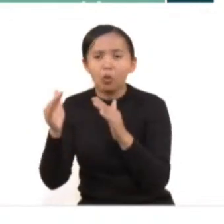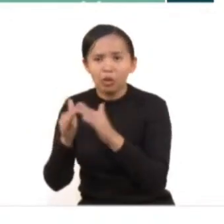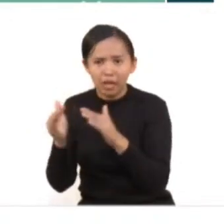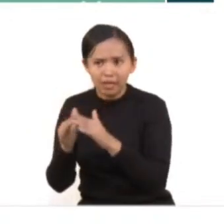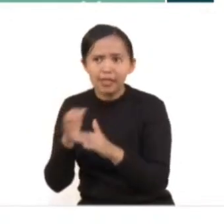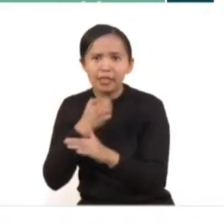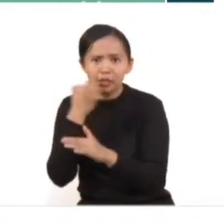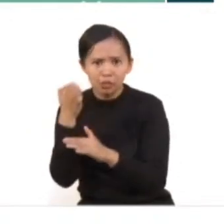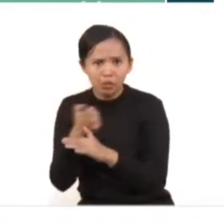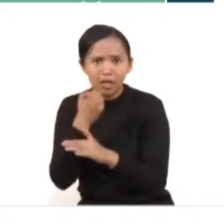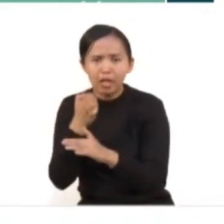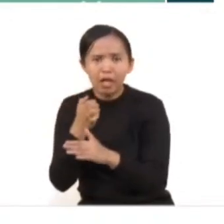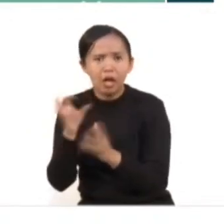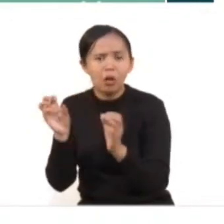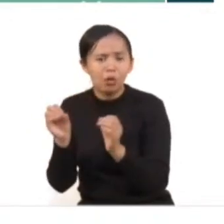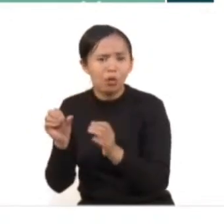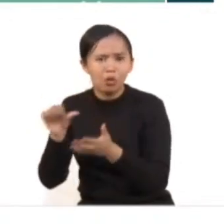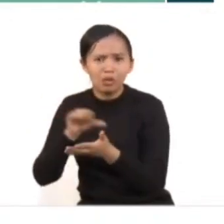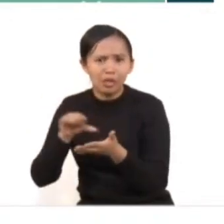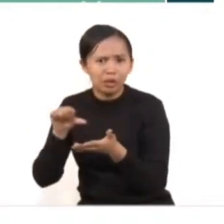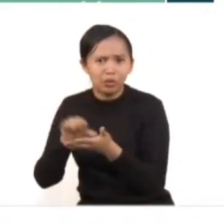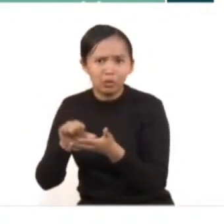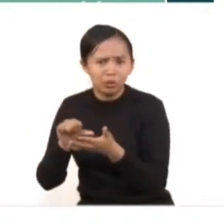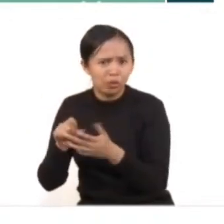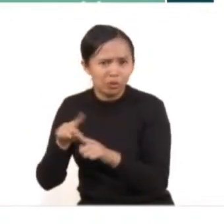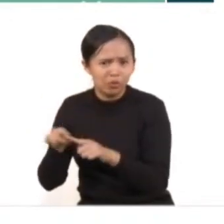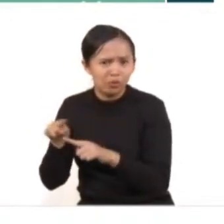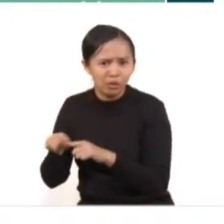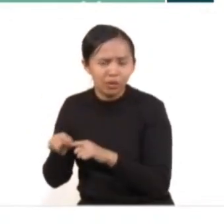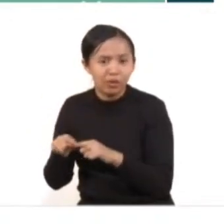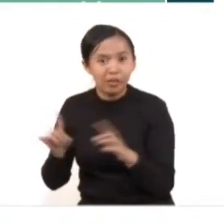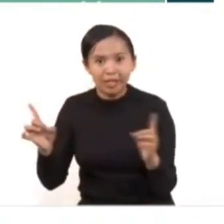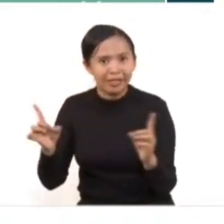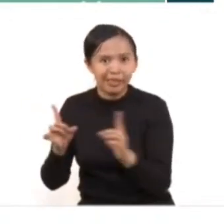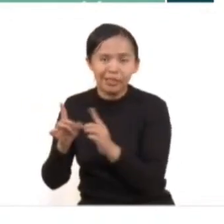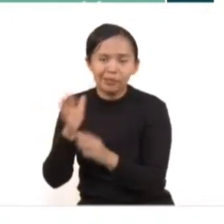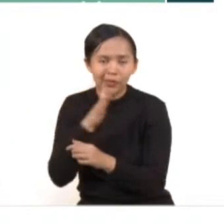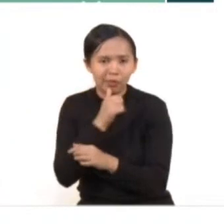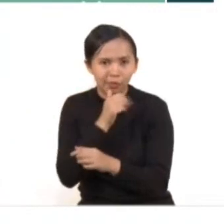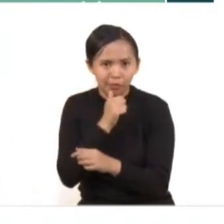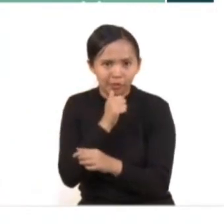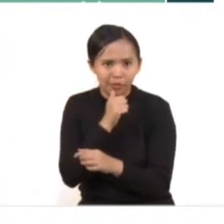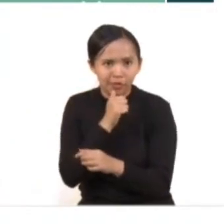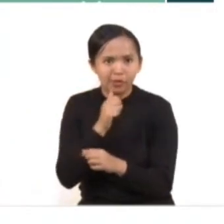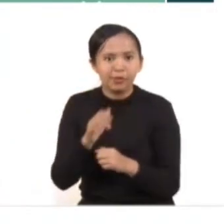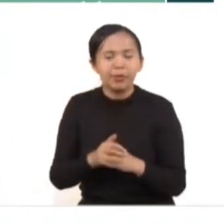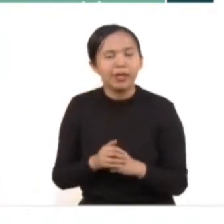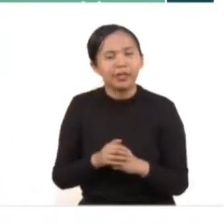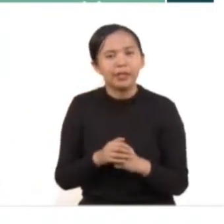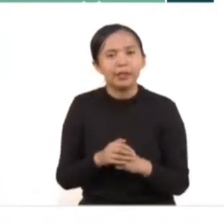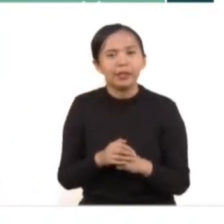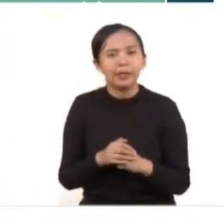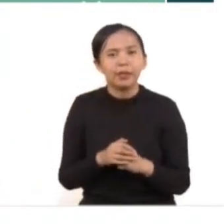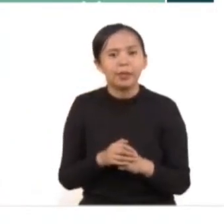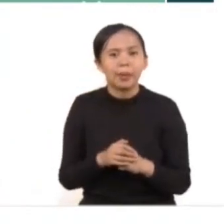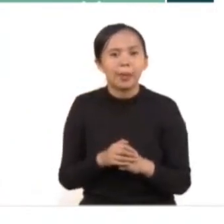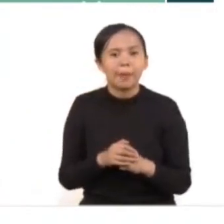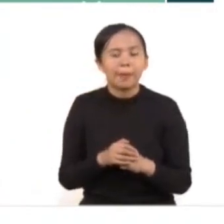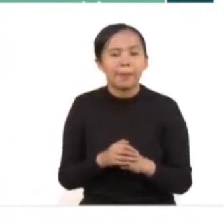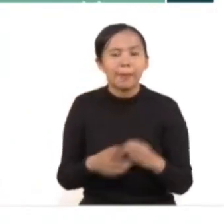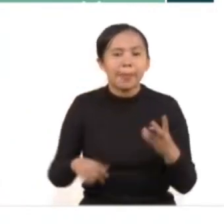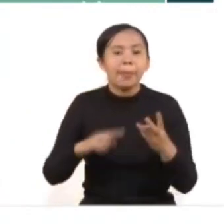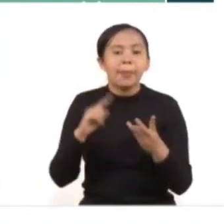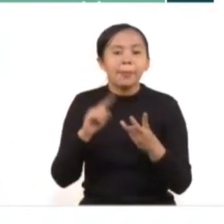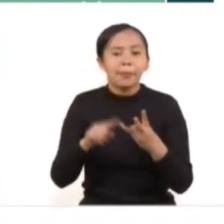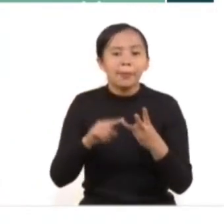su trabajo, los centros de recreación, al lugar en donde efectivamente pueda encontrarse por cualquier circunstancia.